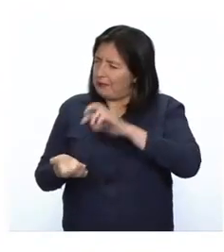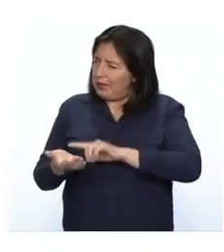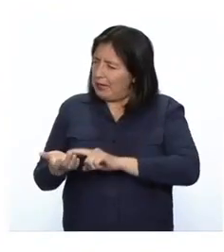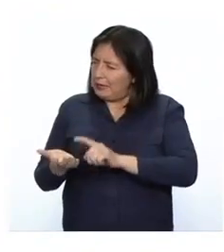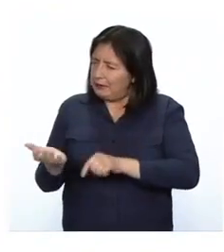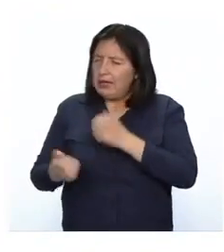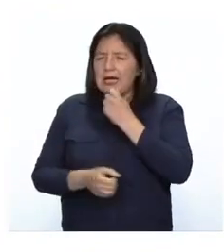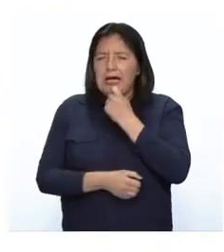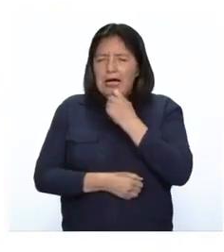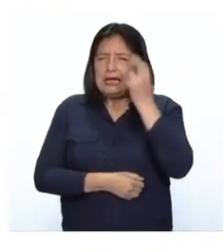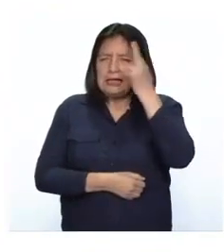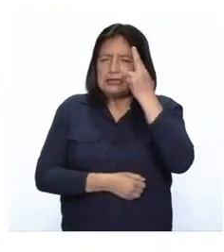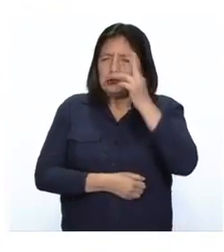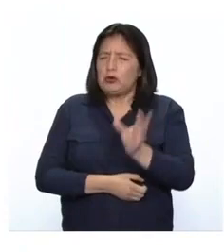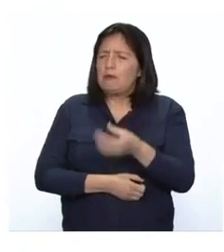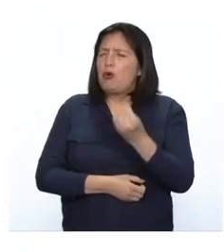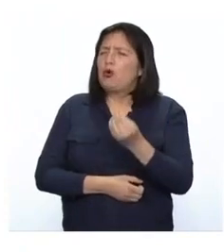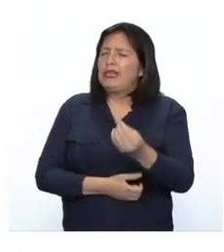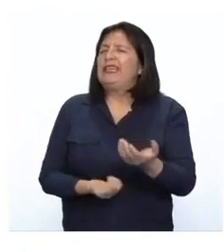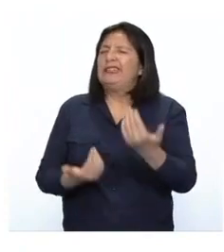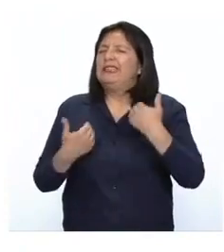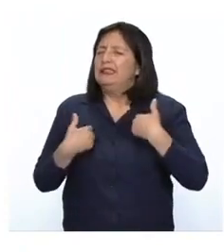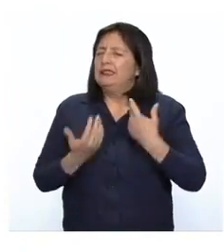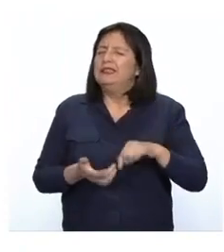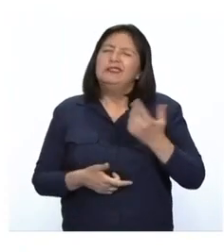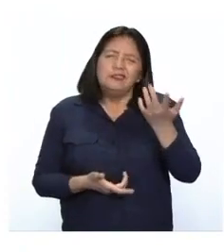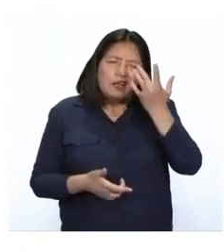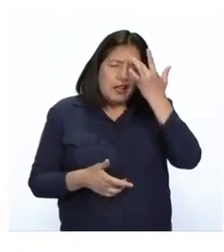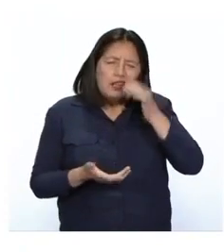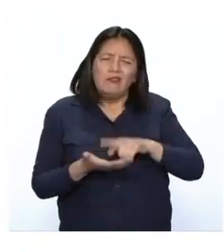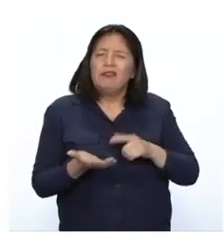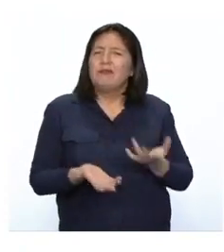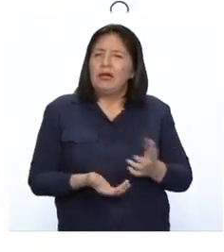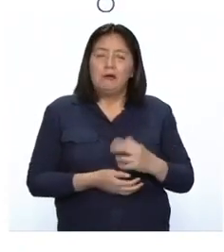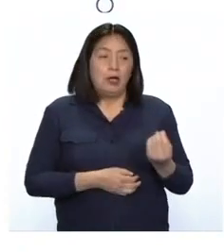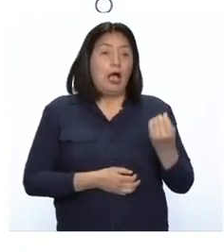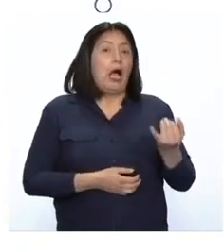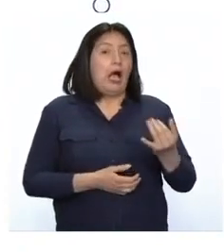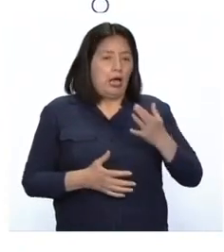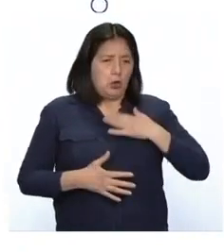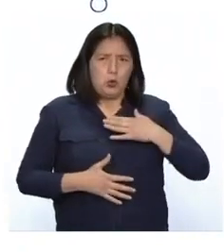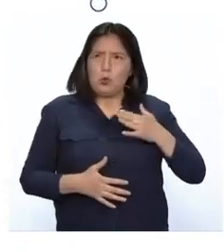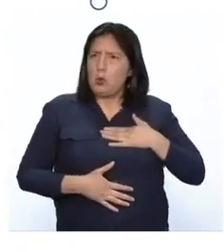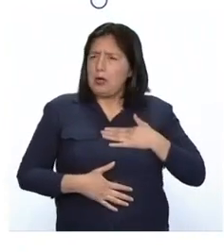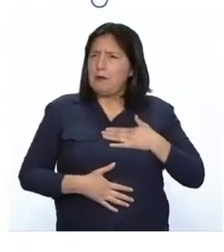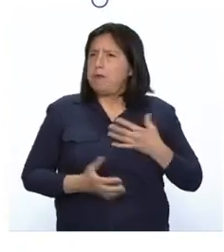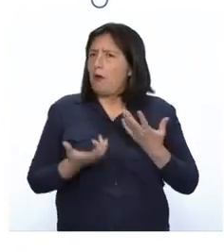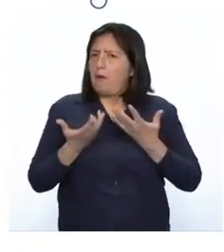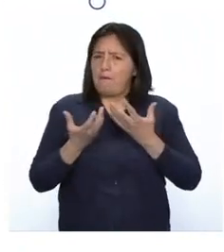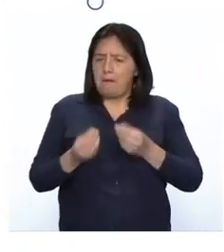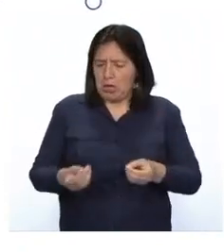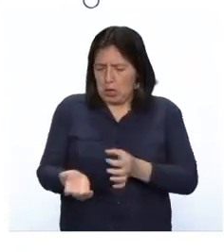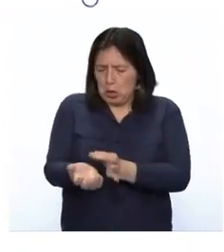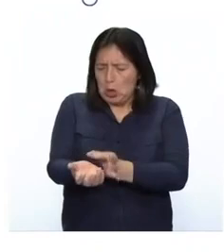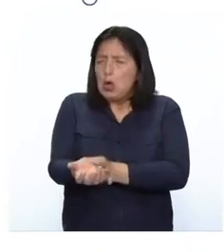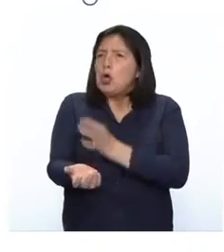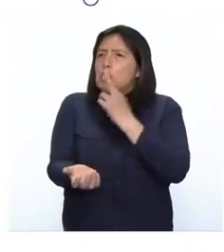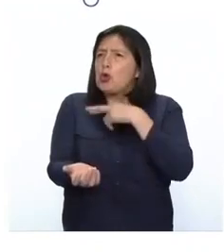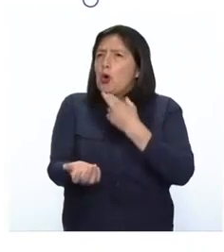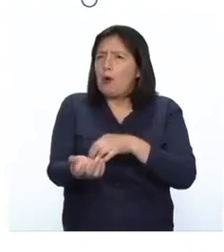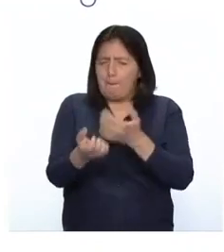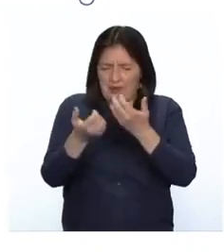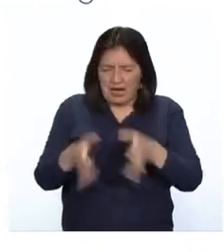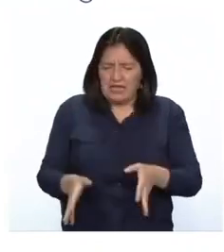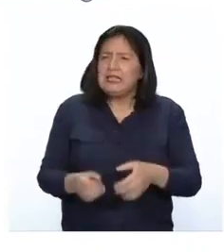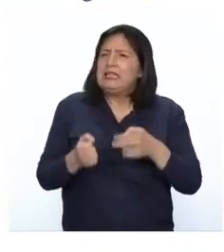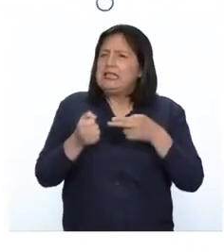cuáles son las causas que pueden provocarla. Entre ellas se encuentra el hecho de que el cuerpo puede perder glóbulos rojos y hierro más